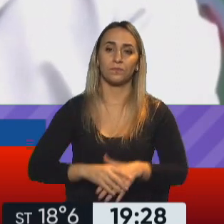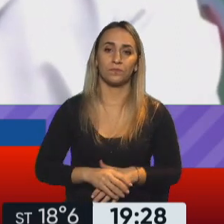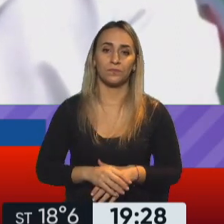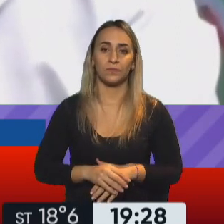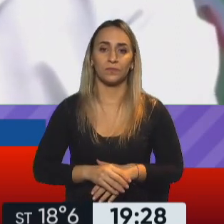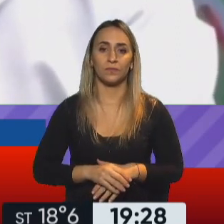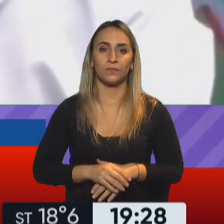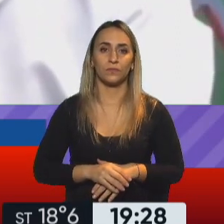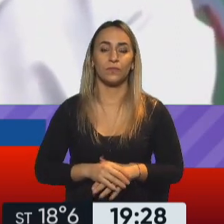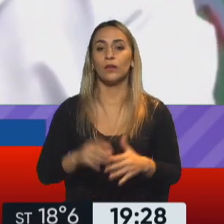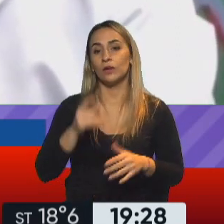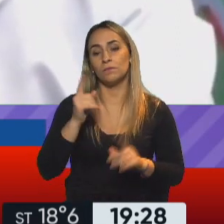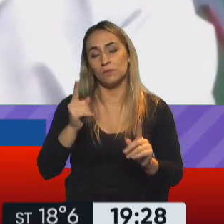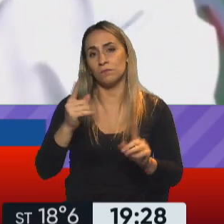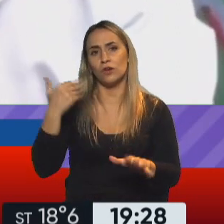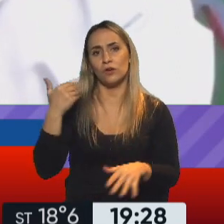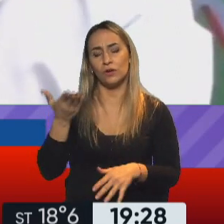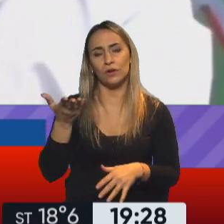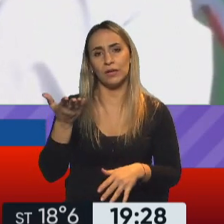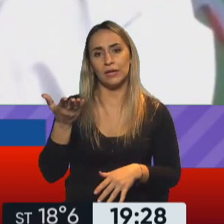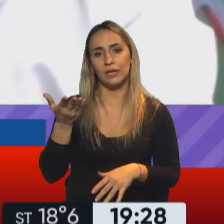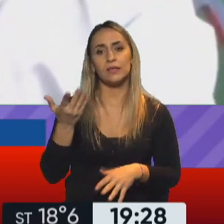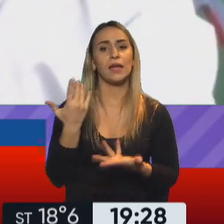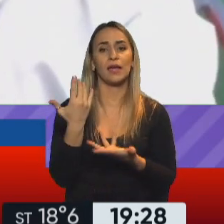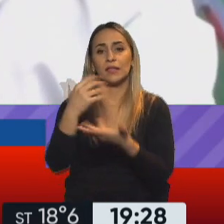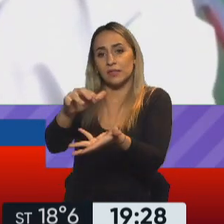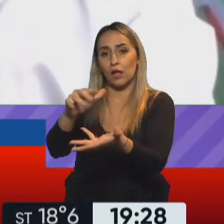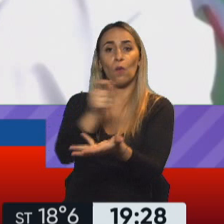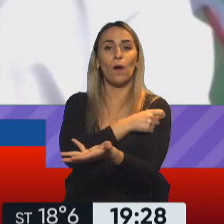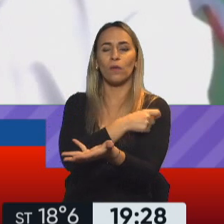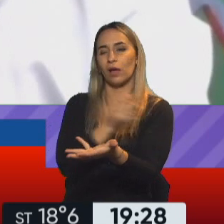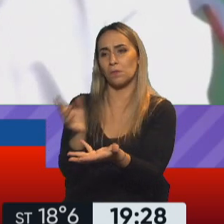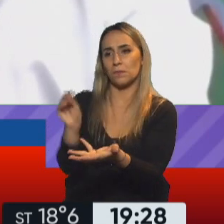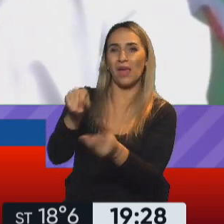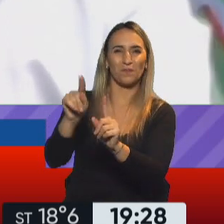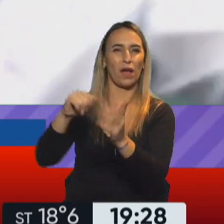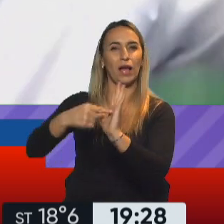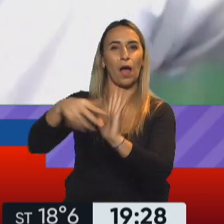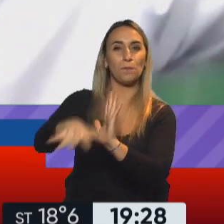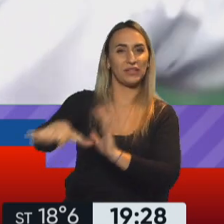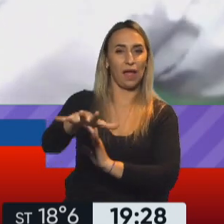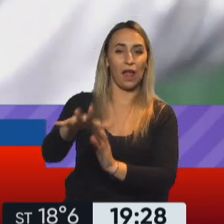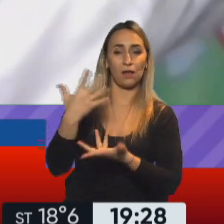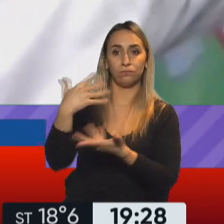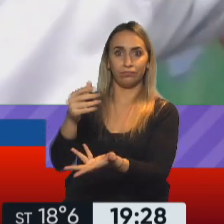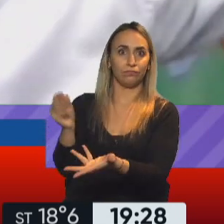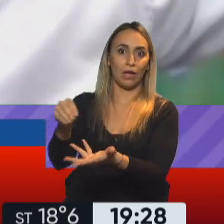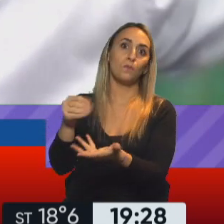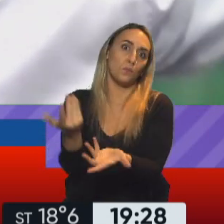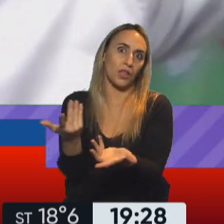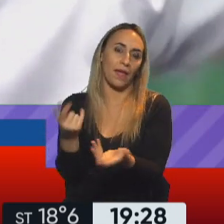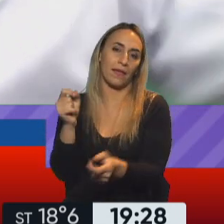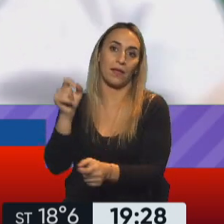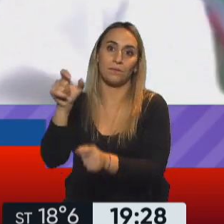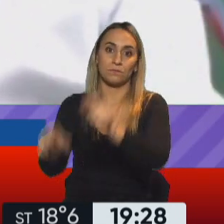representados, como se hizo en su momento, que se le entregaron algunas vacunas adicionales a la Ciudad Autónoma de Buenos Aires porque tenía una población más envejecida,